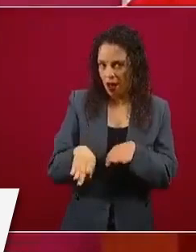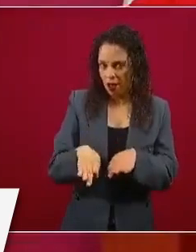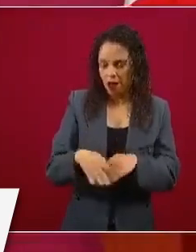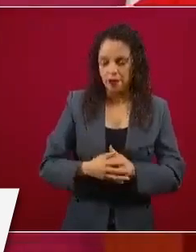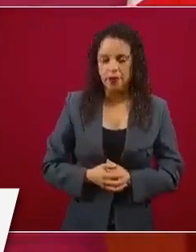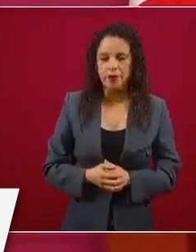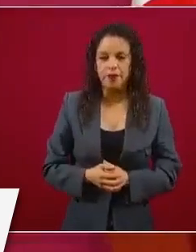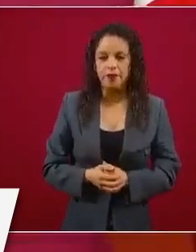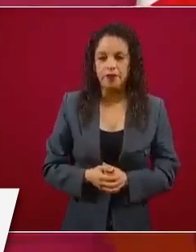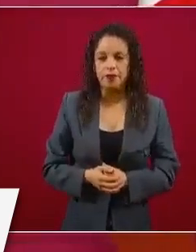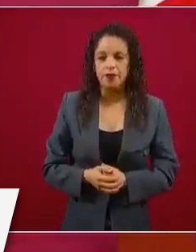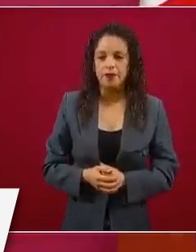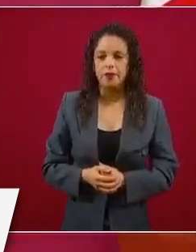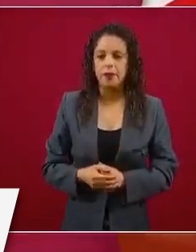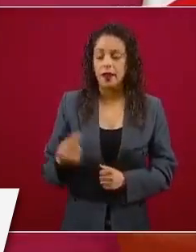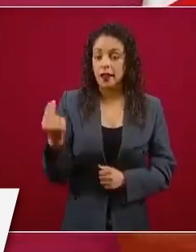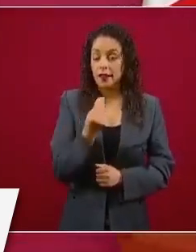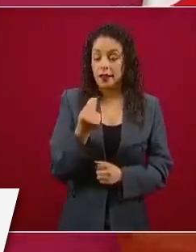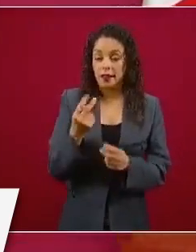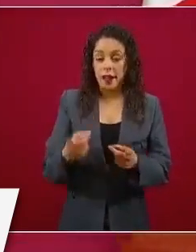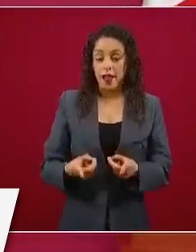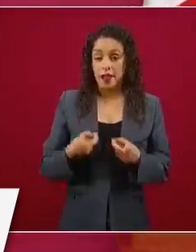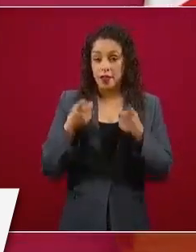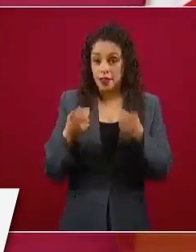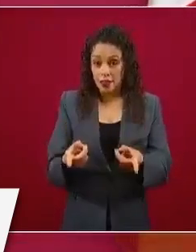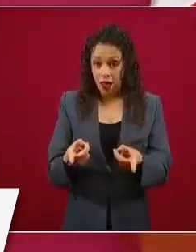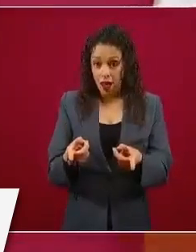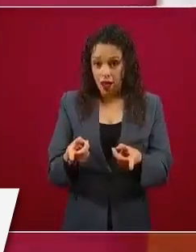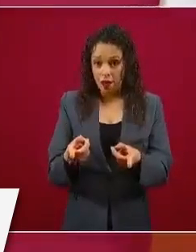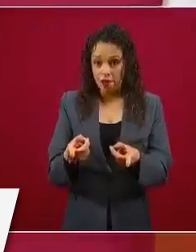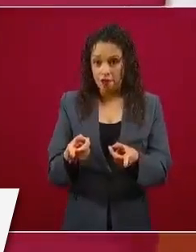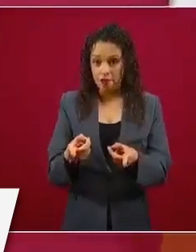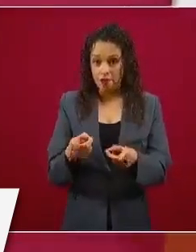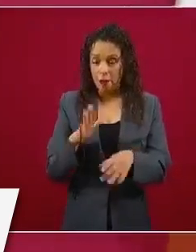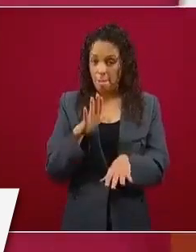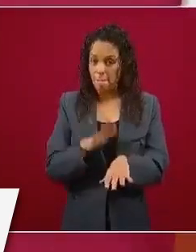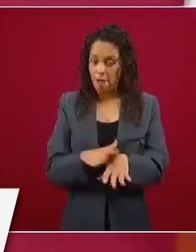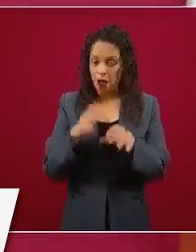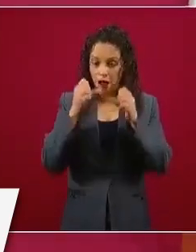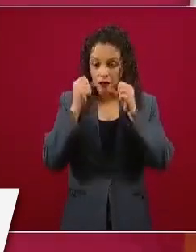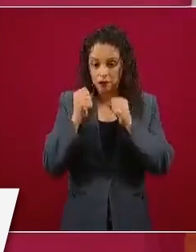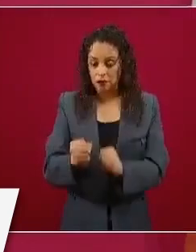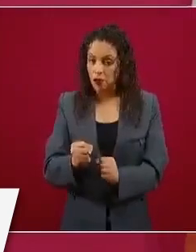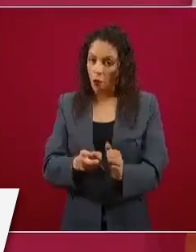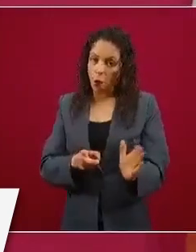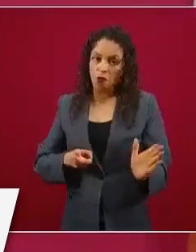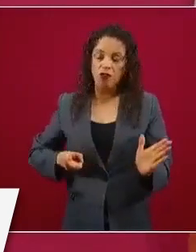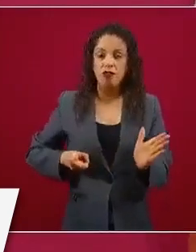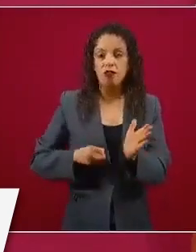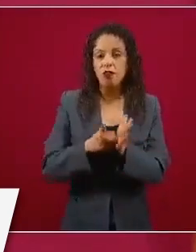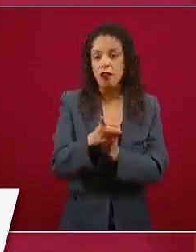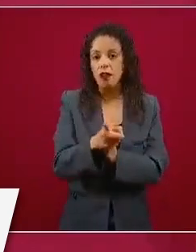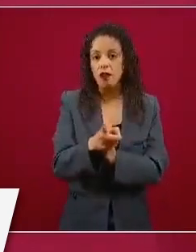garantice el derecho de los trabajadores,